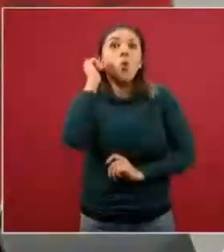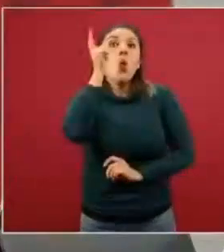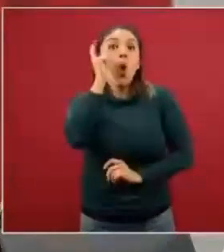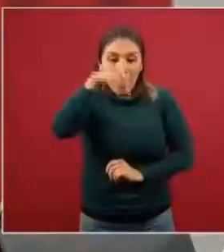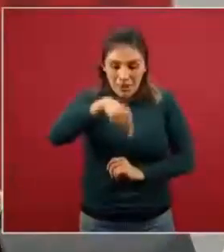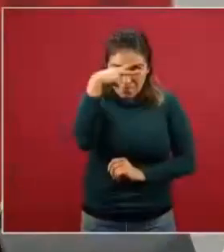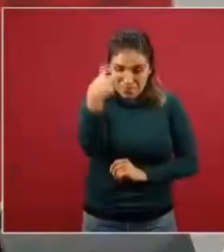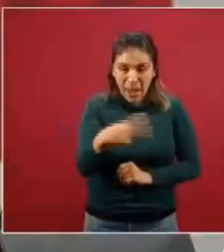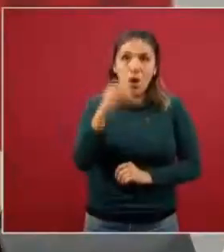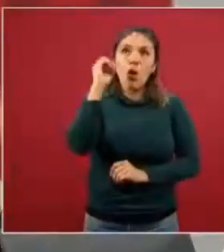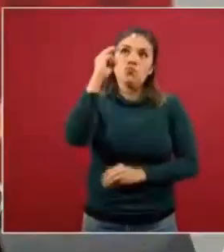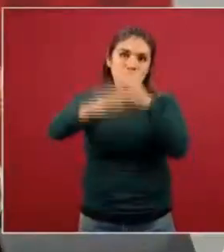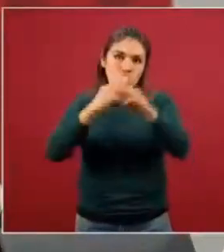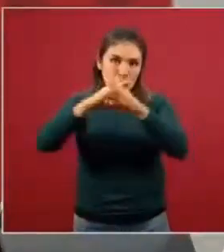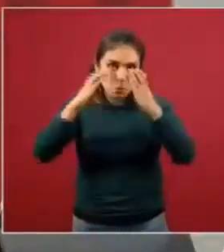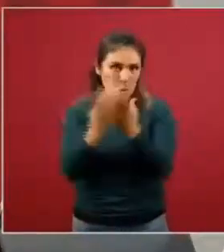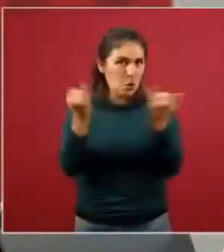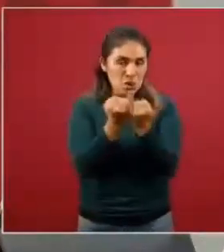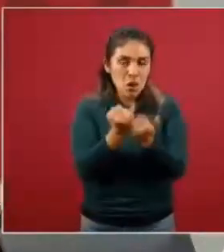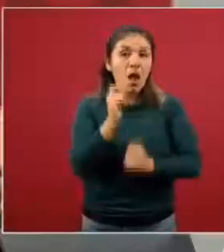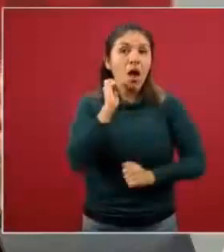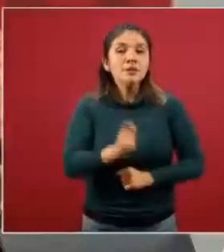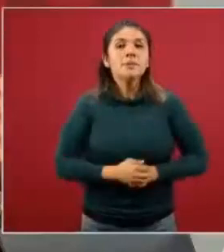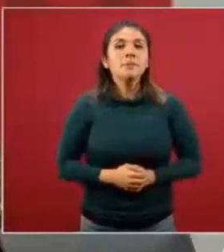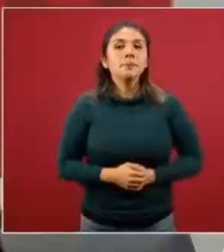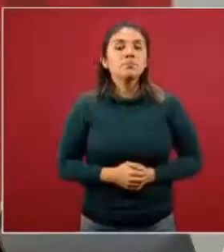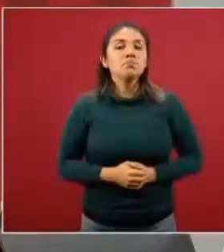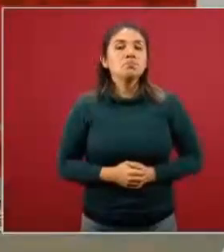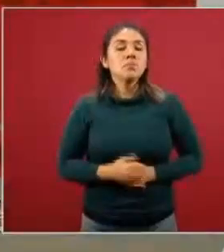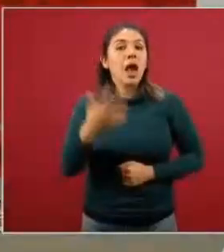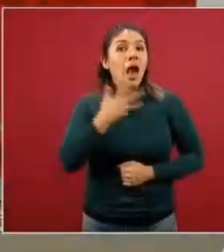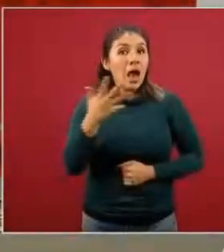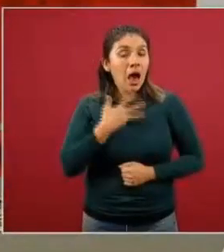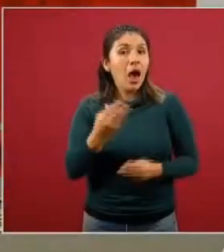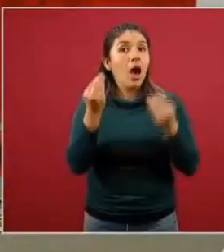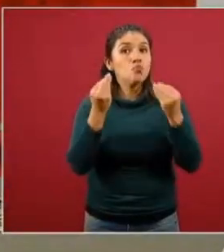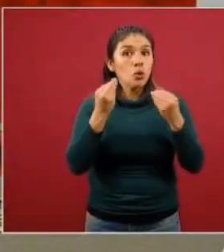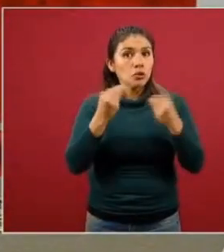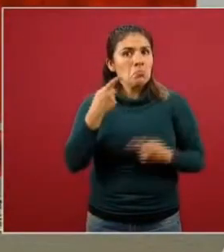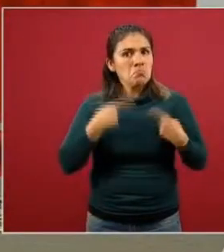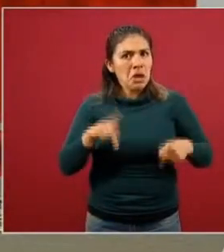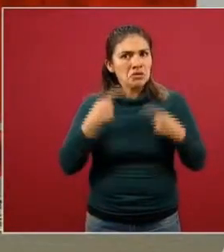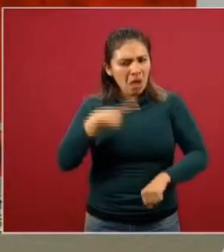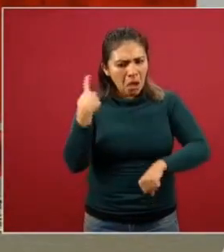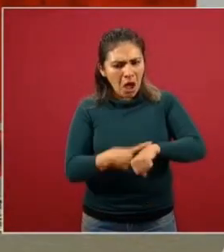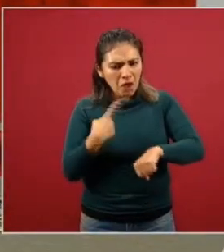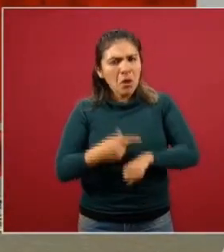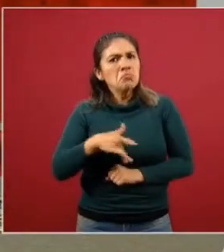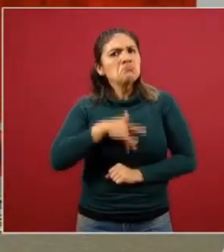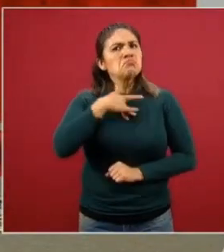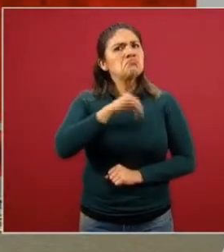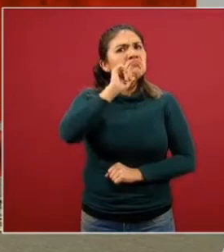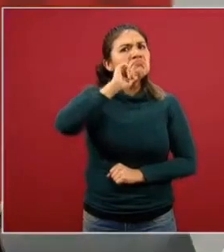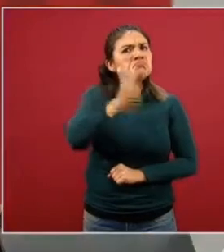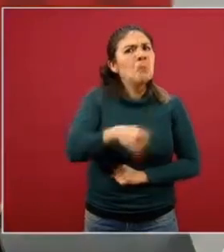el mundo es que tenemos muy probablemente una proporción muy importante de personas asintomáticas que se infectan,